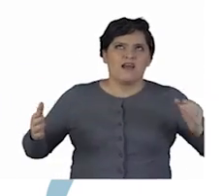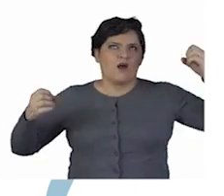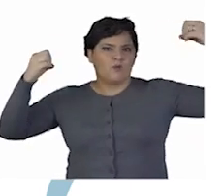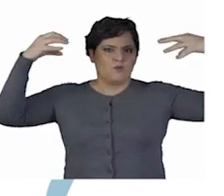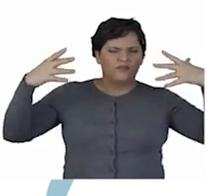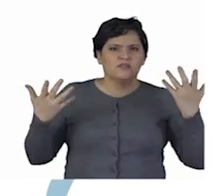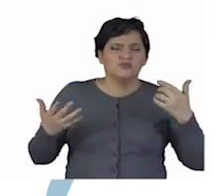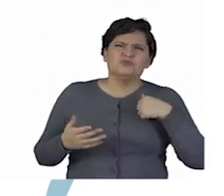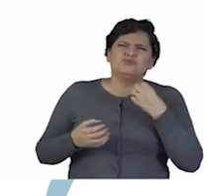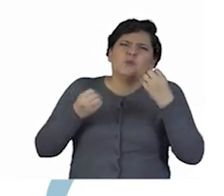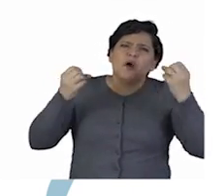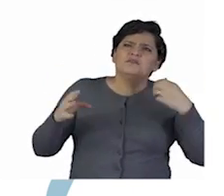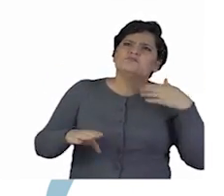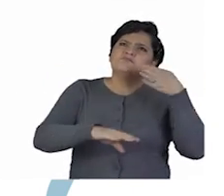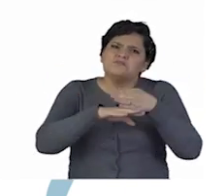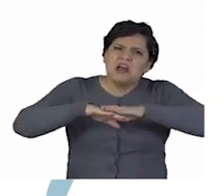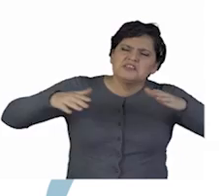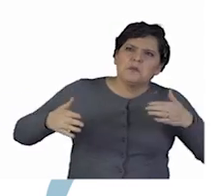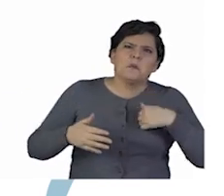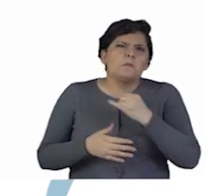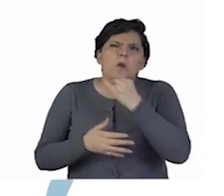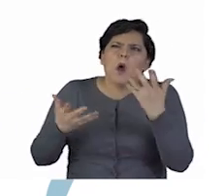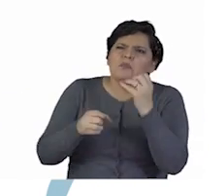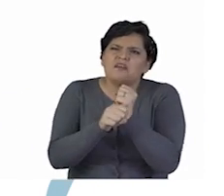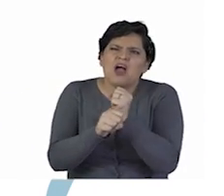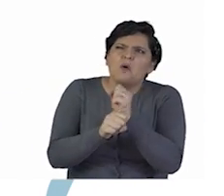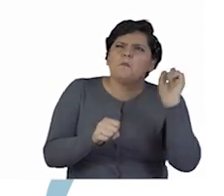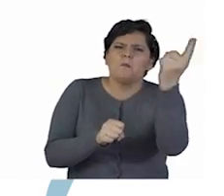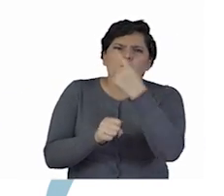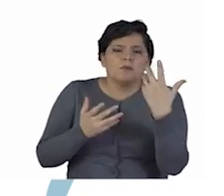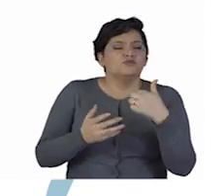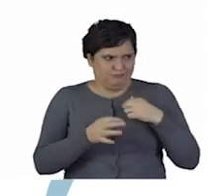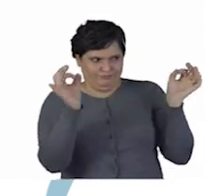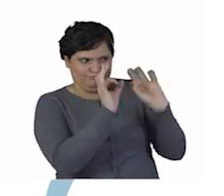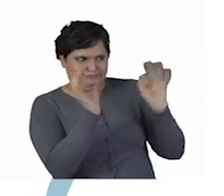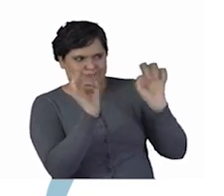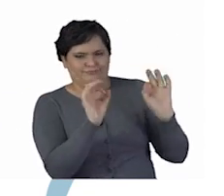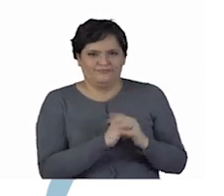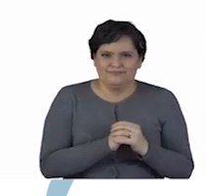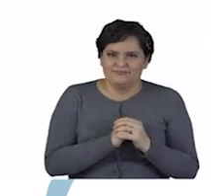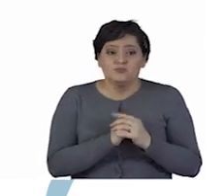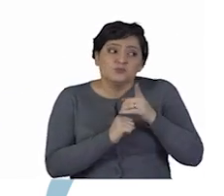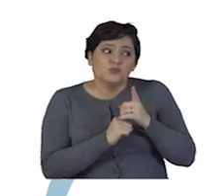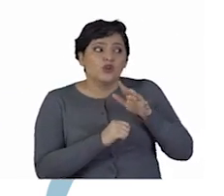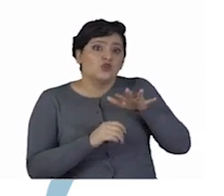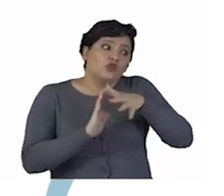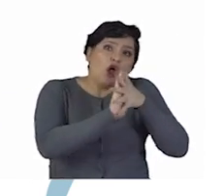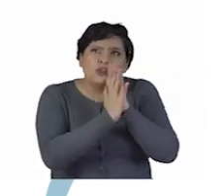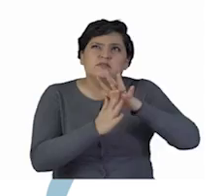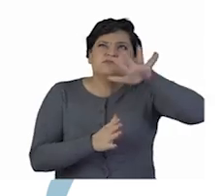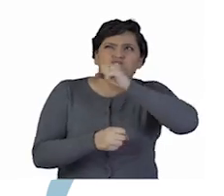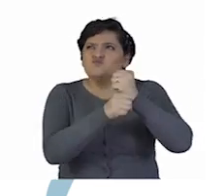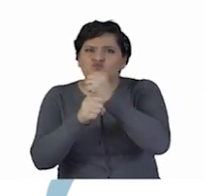del escenario. Yo he pisado muchos escenarios, pero nunca he sabido bien cómo funcionan. ¡Mmm! Pues yo te lo voy a explicar.